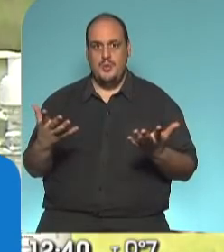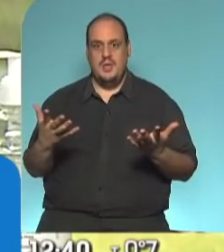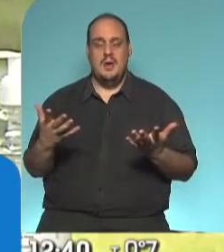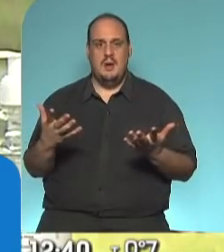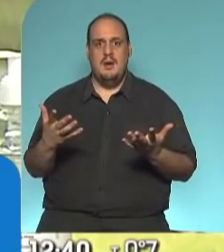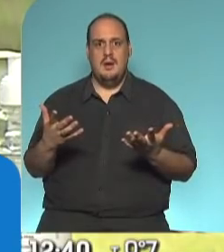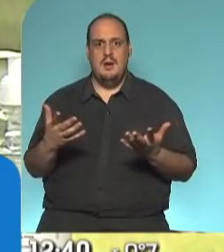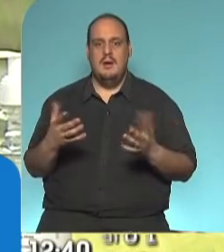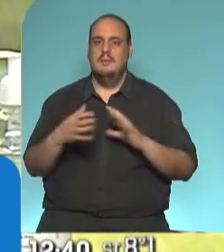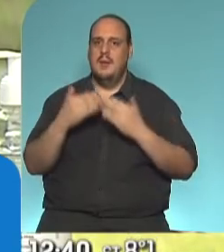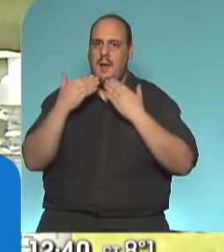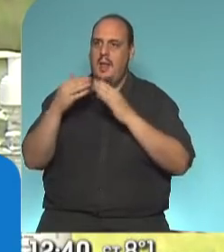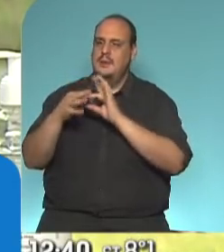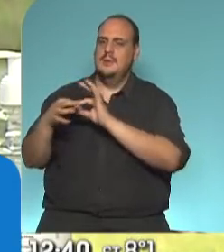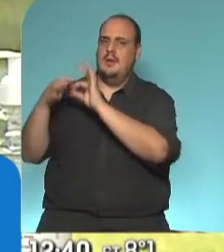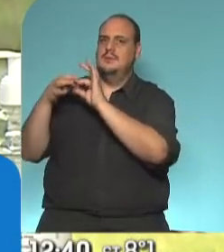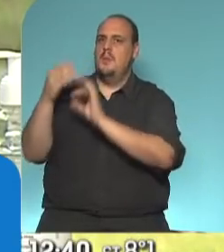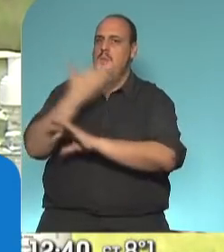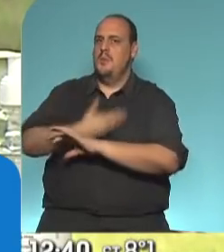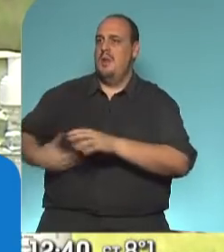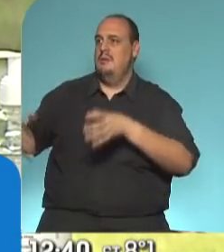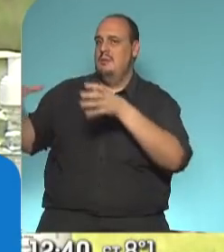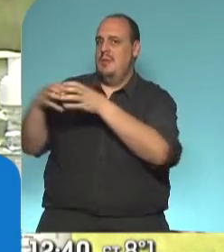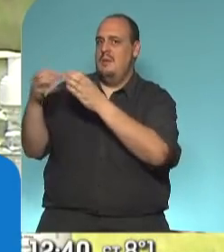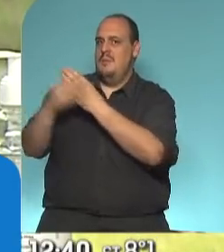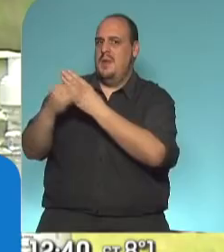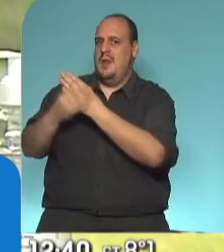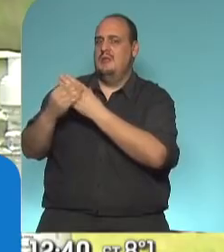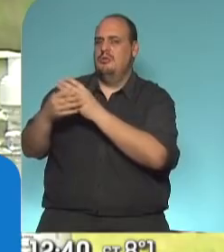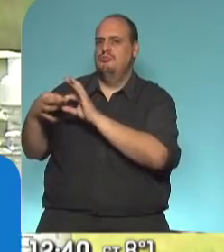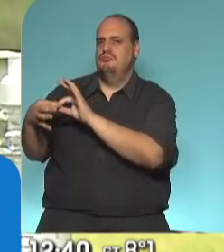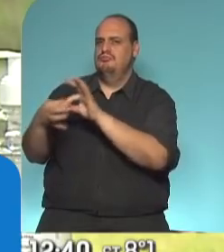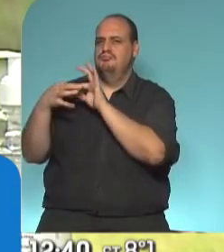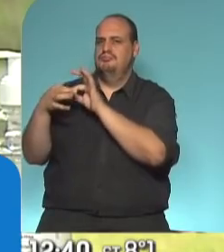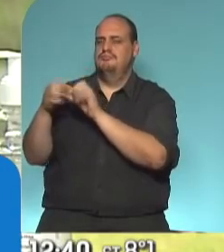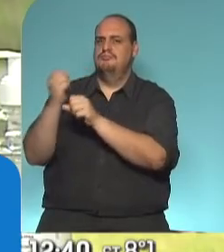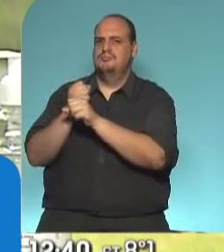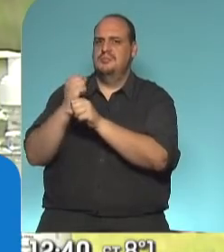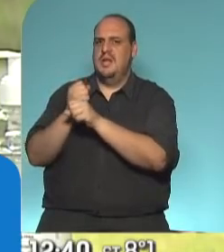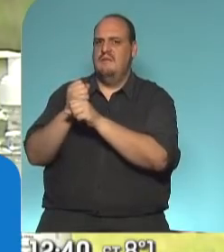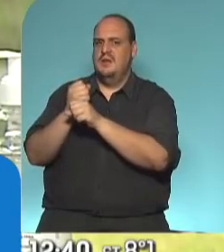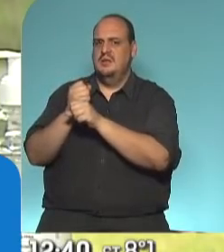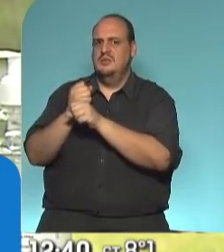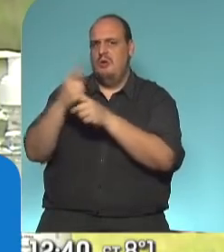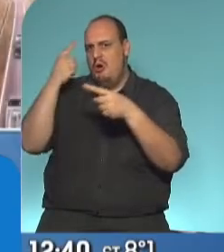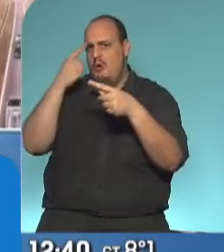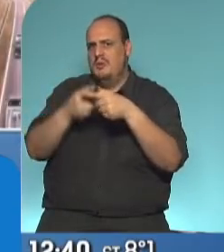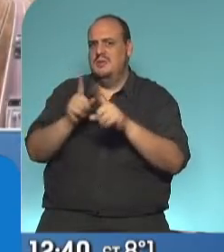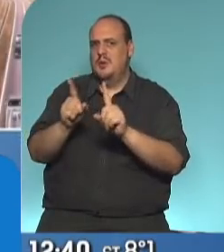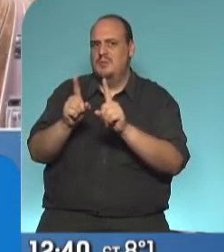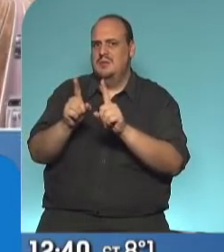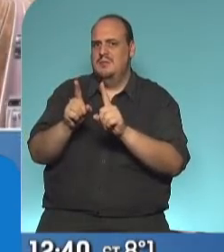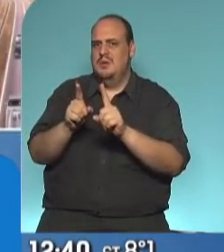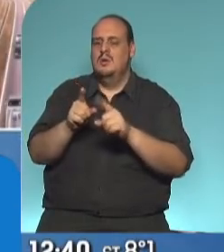un presidente y de un gabinete muy cohesionado, de un equipo de trabajo que tiene la misma hoja de ruta, de un jefe de